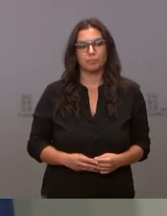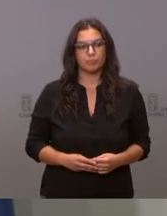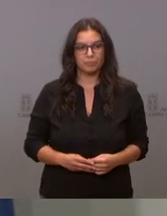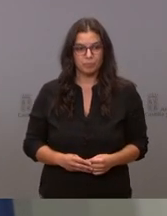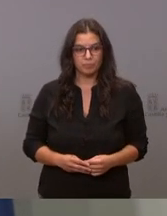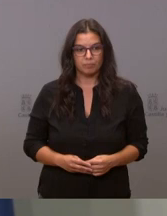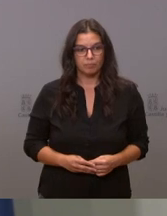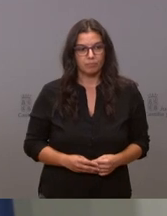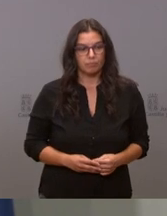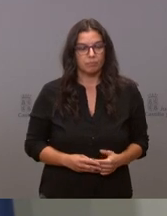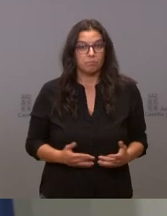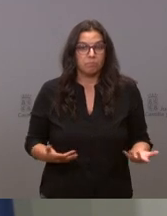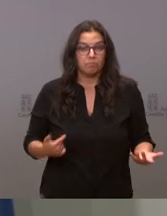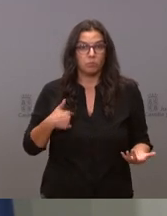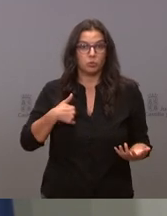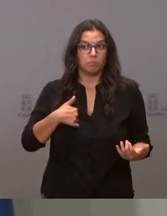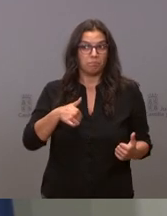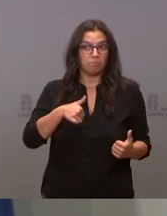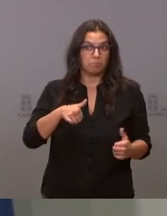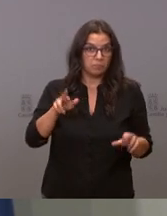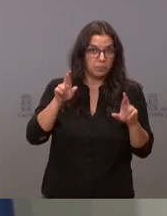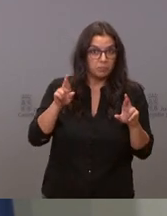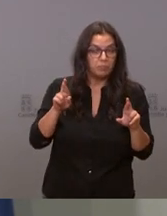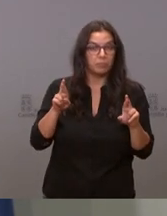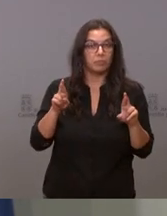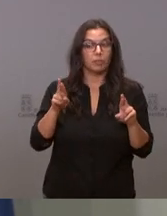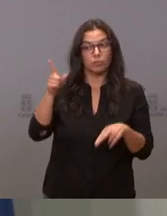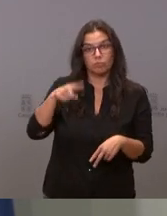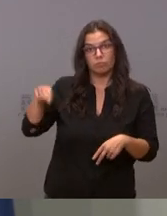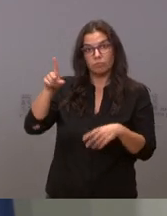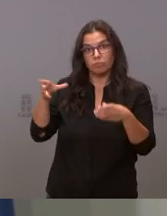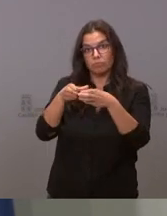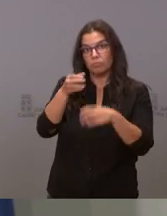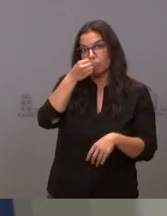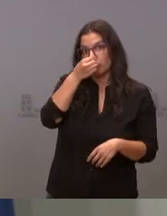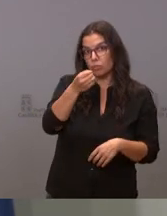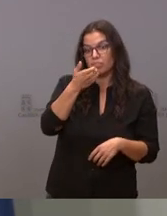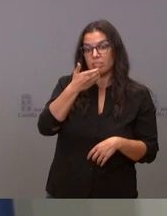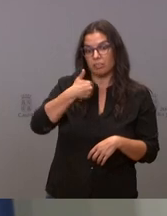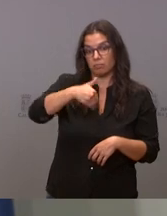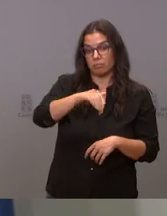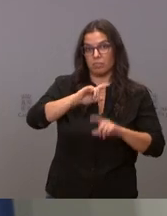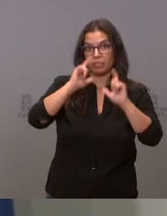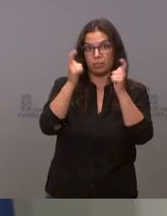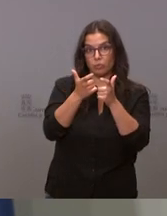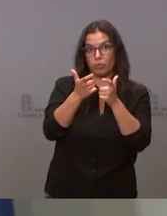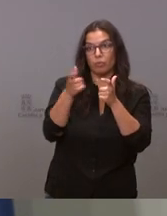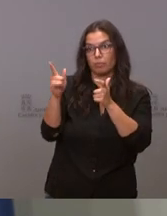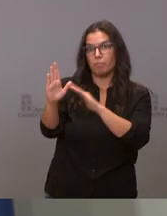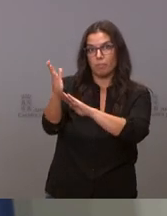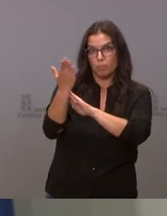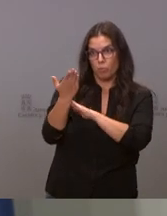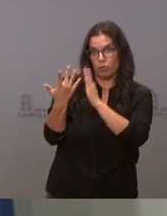yo lo que espero es que el Partido Socialista cuando se siente con nosotros nos haga una propuesta